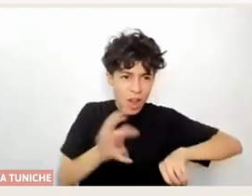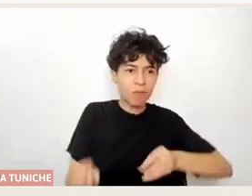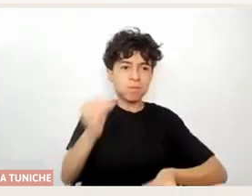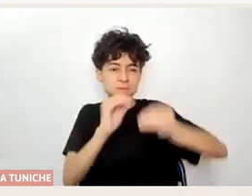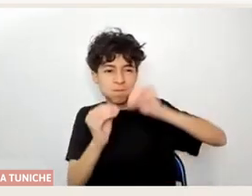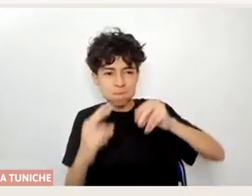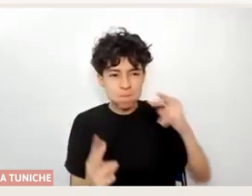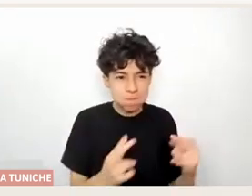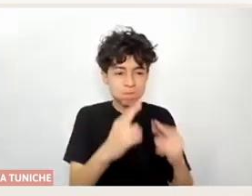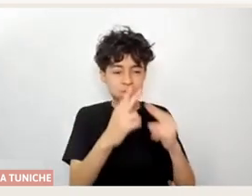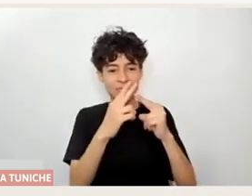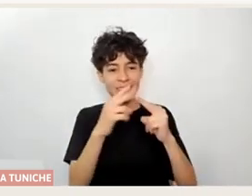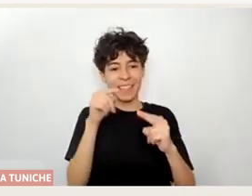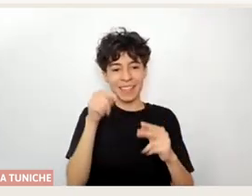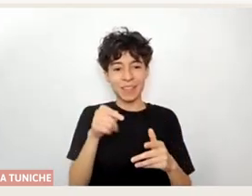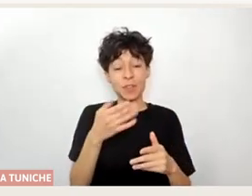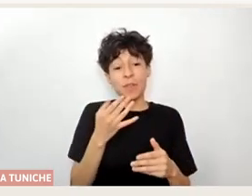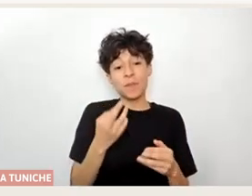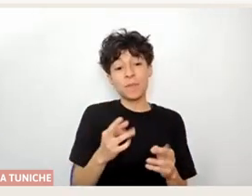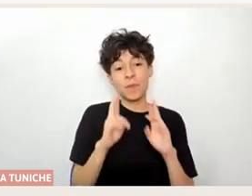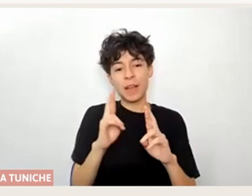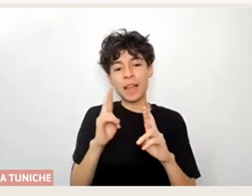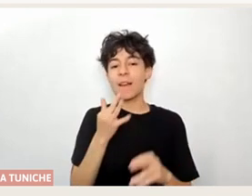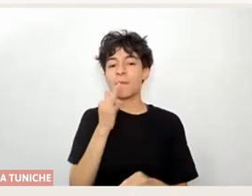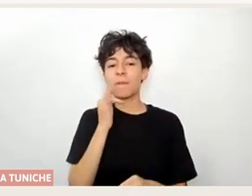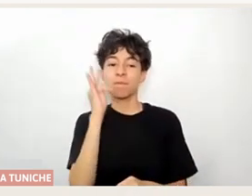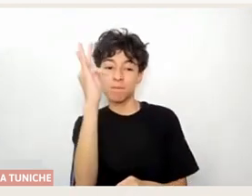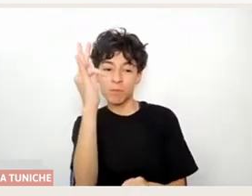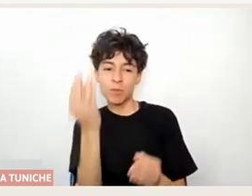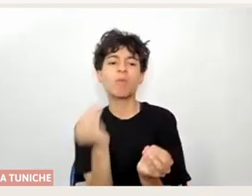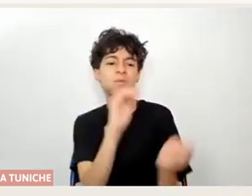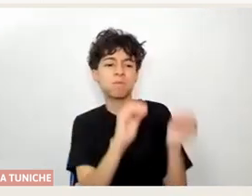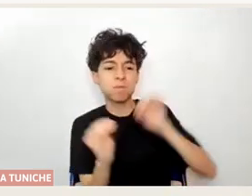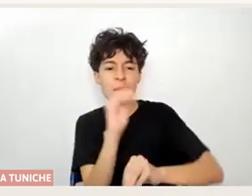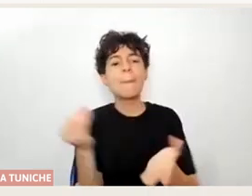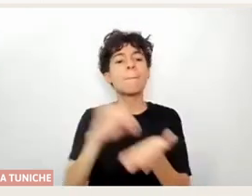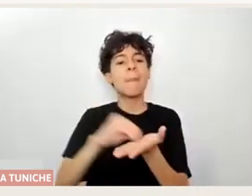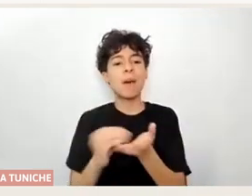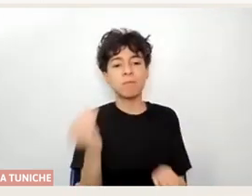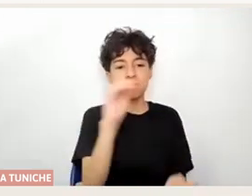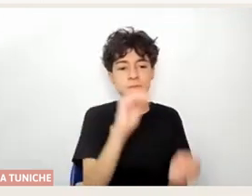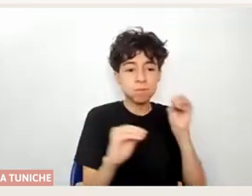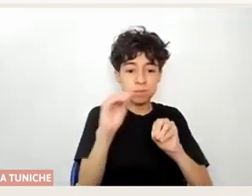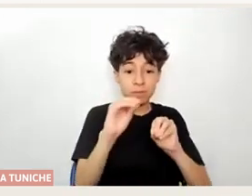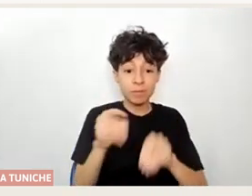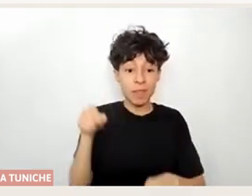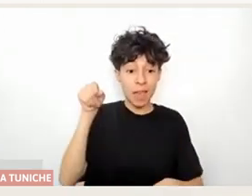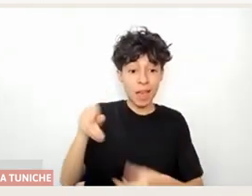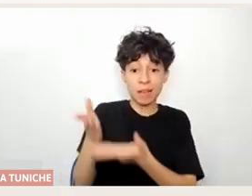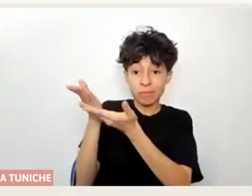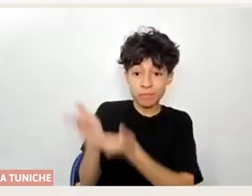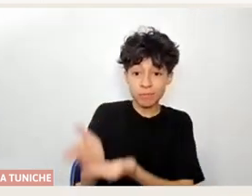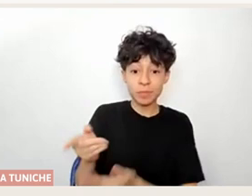está. Esperamos como nutrirla, también saber qué les pasa. Aquí está la Sole, por ejemplo, que tiene una